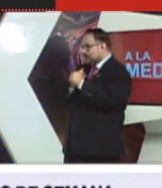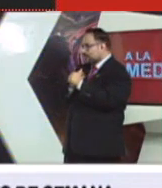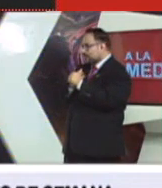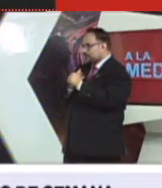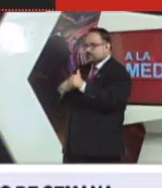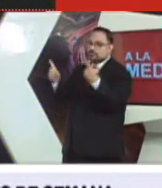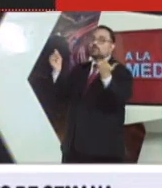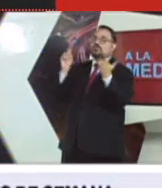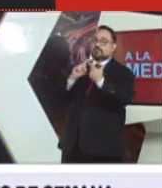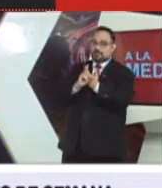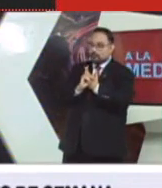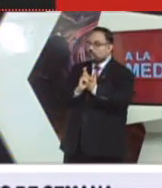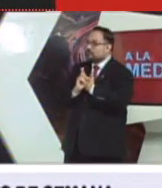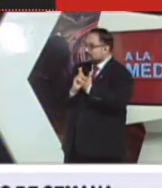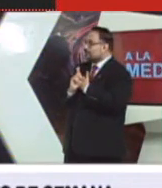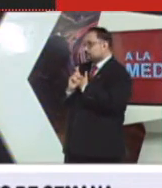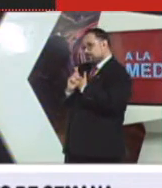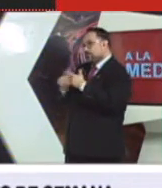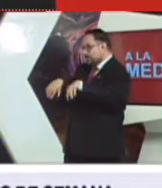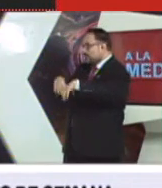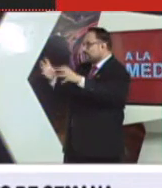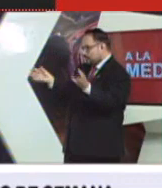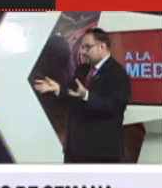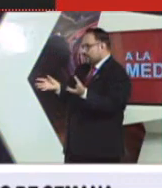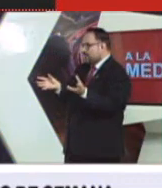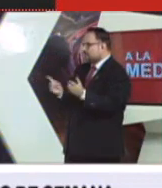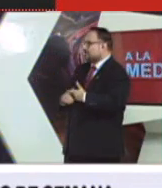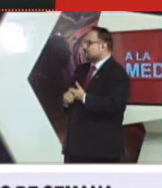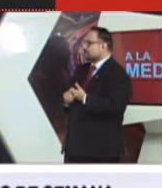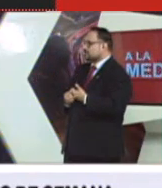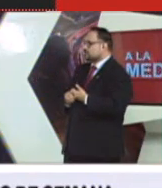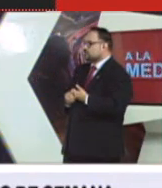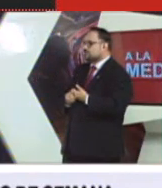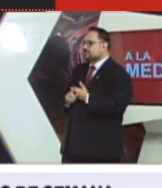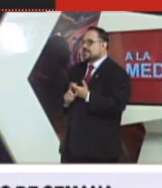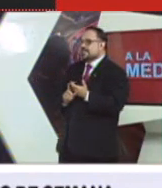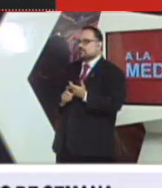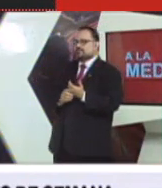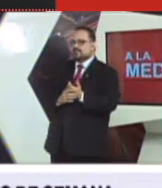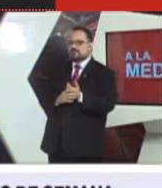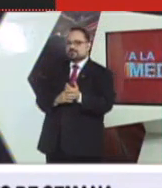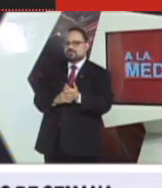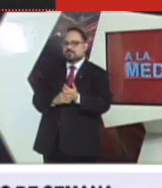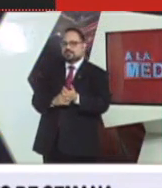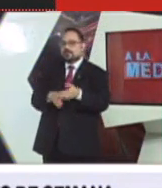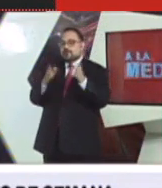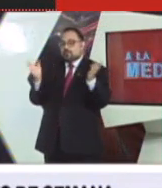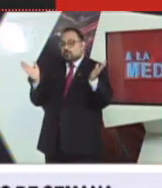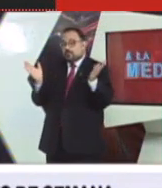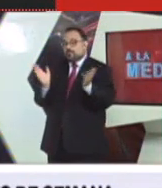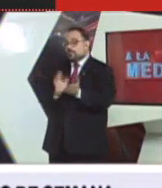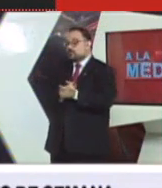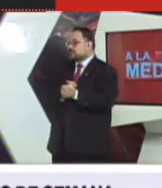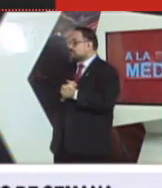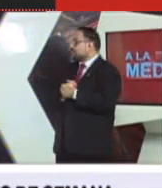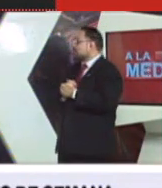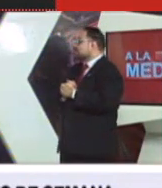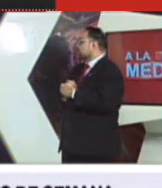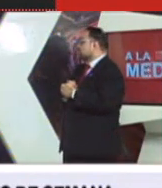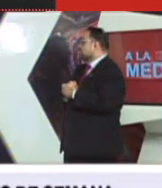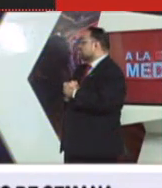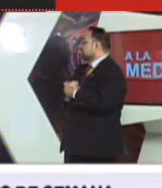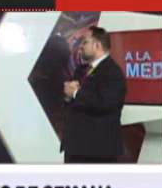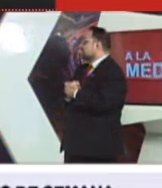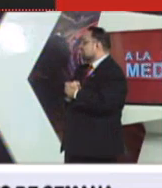sociológico, tú bien lo has dicho, desde el punto de vista antropológico, por la forma de ser, nuestras costumbres y nuestra idiosincrasia. Pero bueno, como estamos